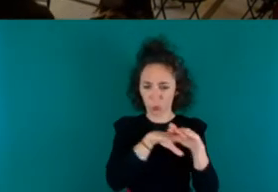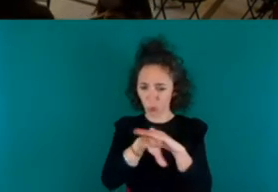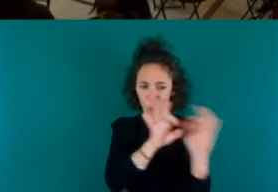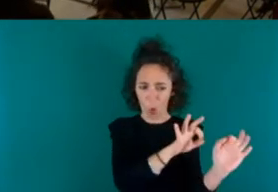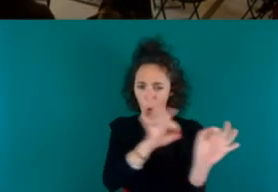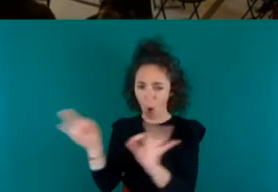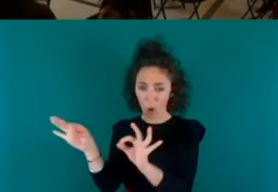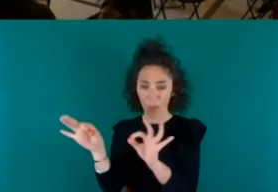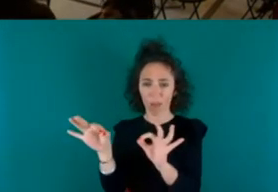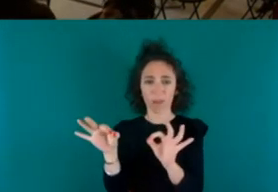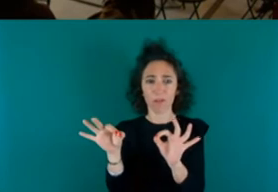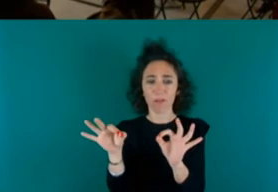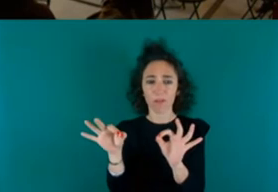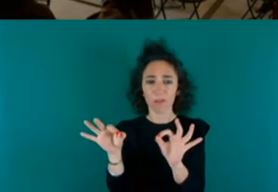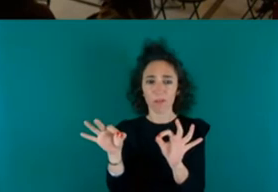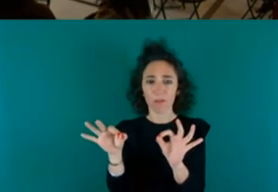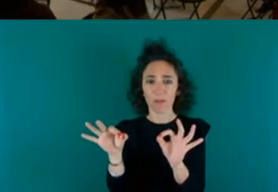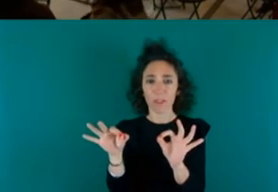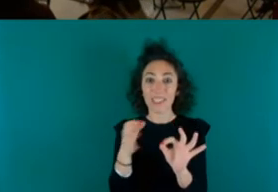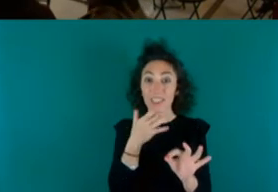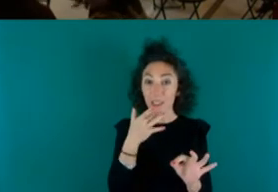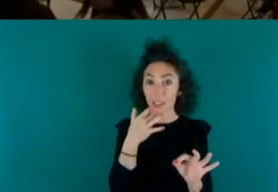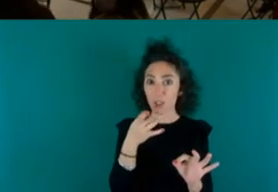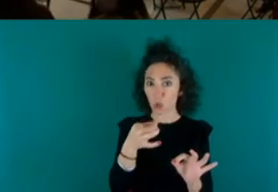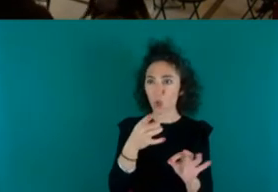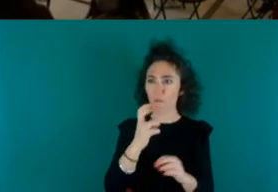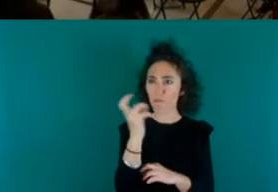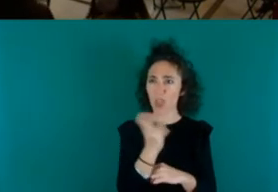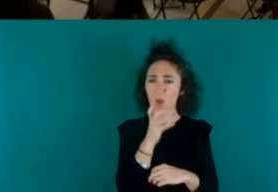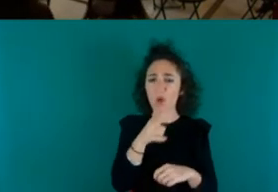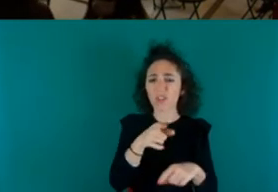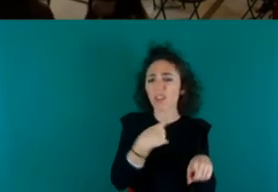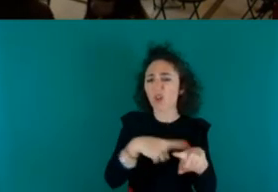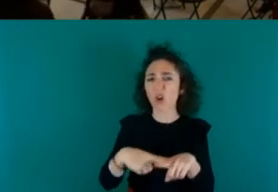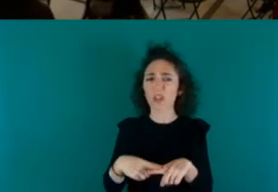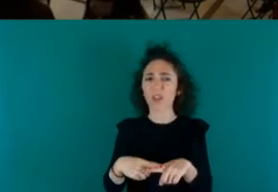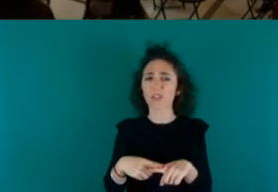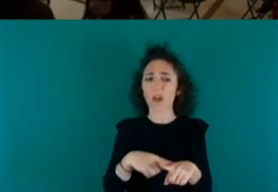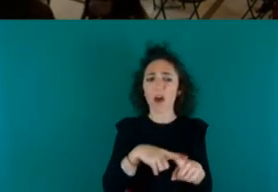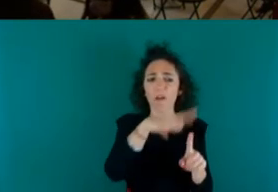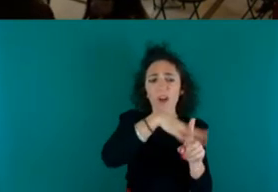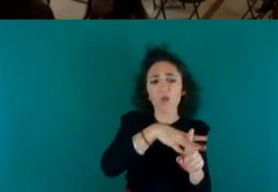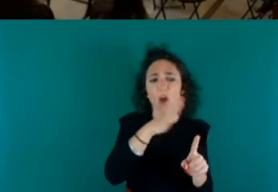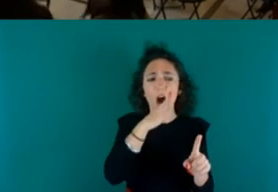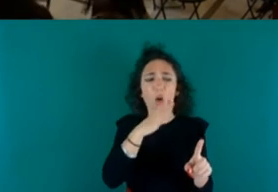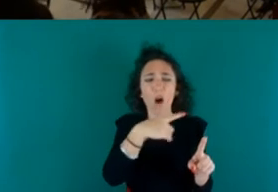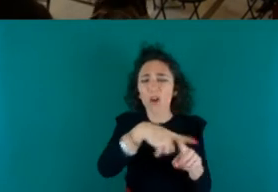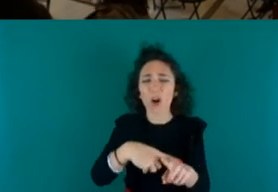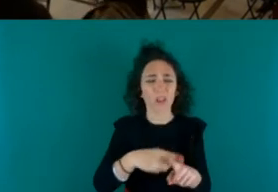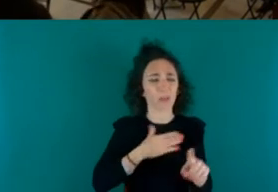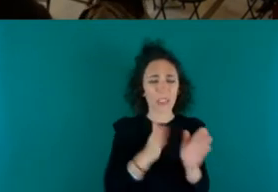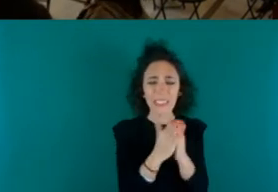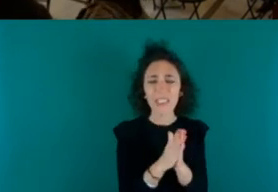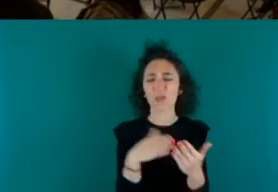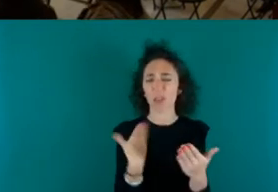me quedé como si usted viene por este tipo de cosas ¿por qué llevar toda la factura de agua y todo este mi libro mi certificado?